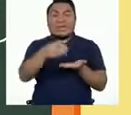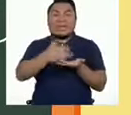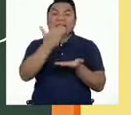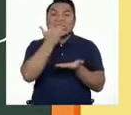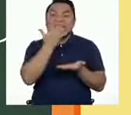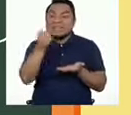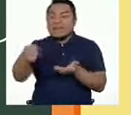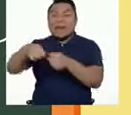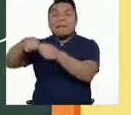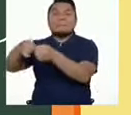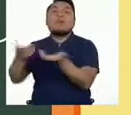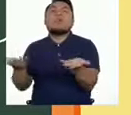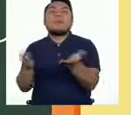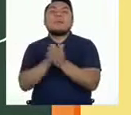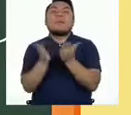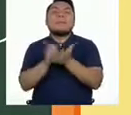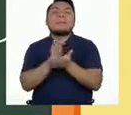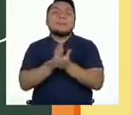¿Plásticos?